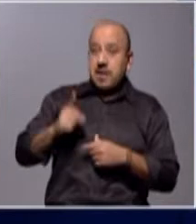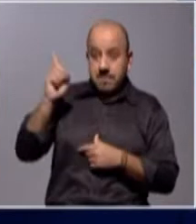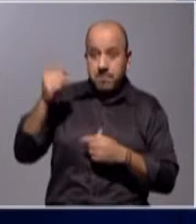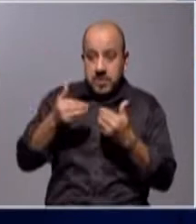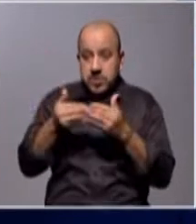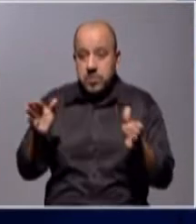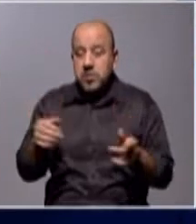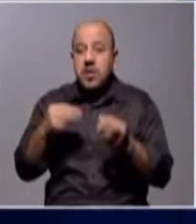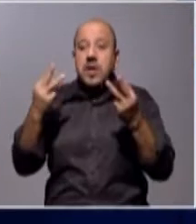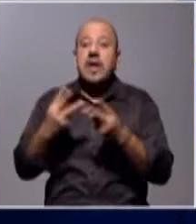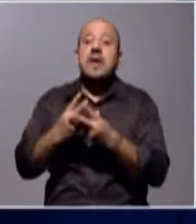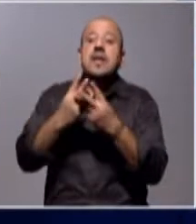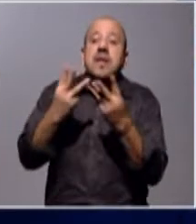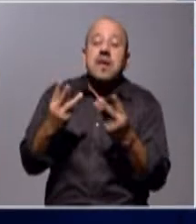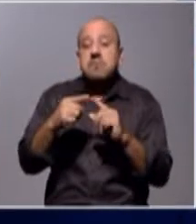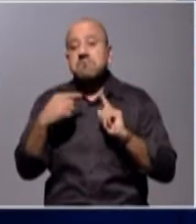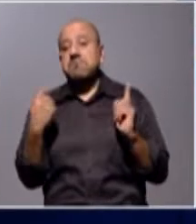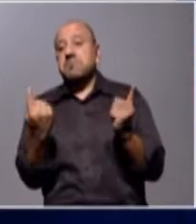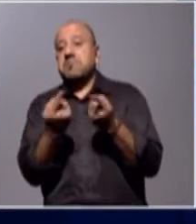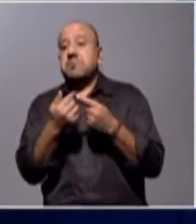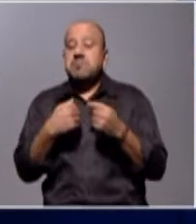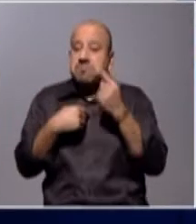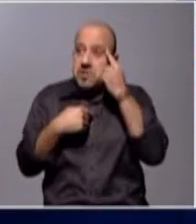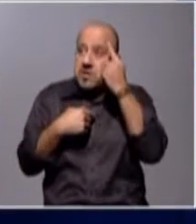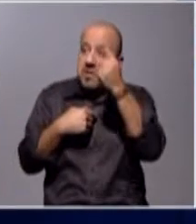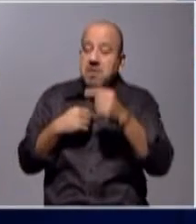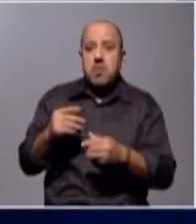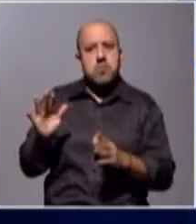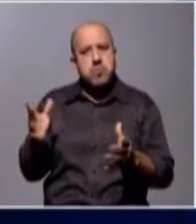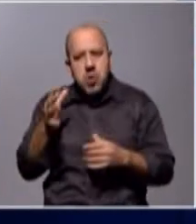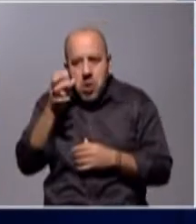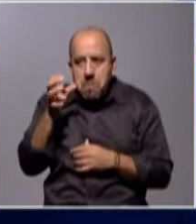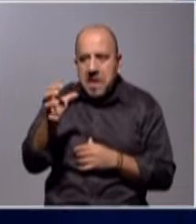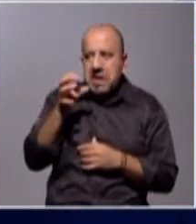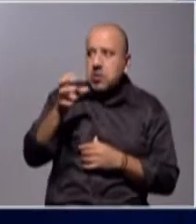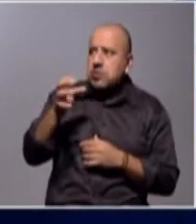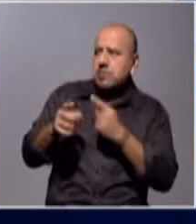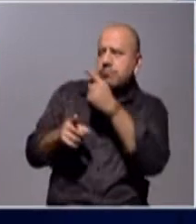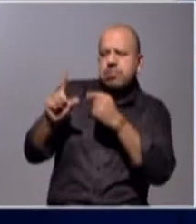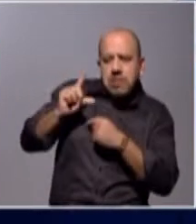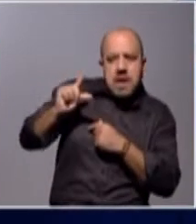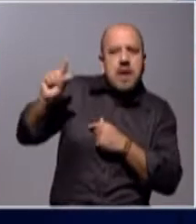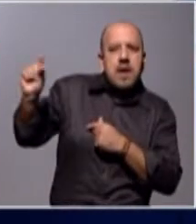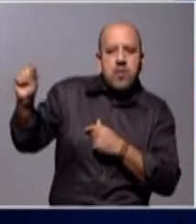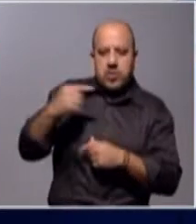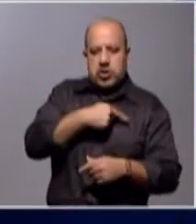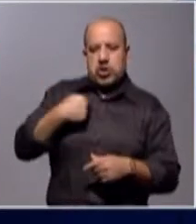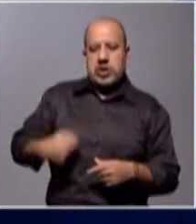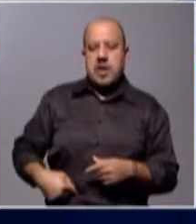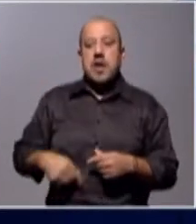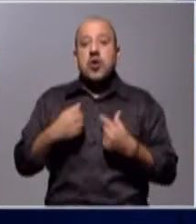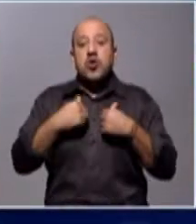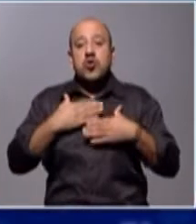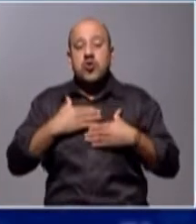que en general la población lo veía como una amenaza, pero no tan inminente, y bueno, nosotros tenemos un grupo de WhatsApp